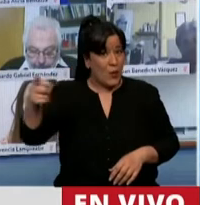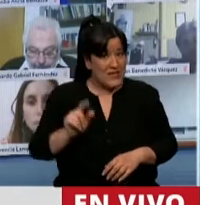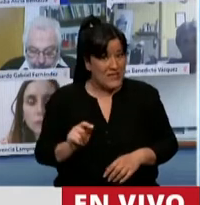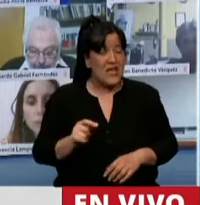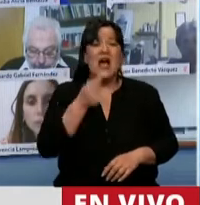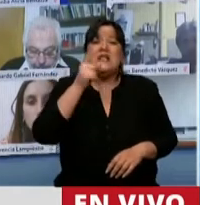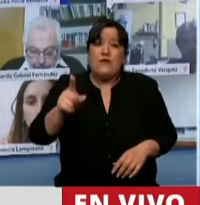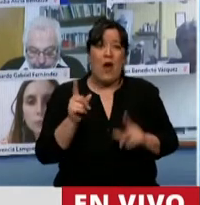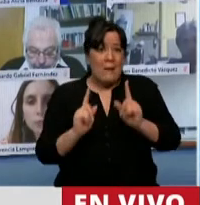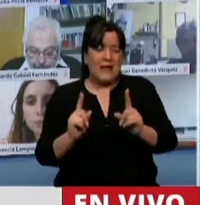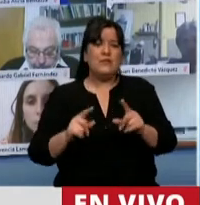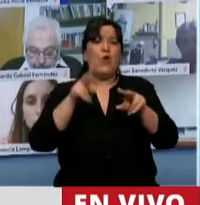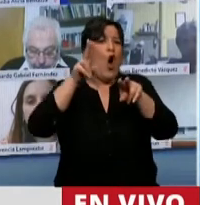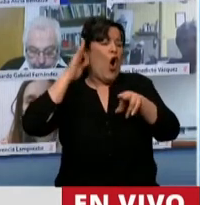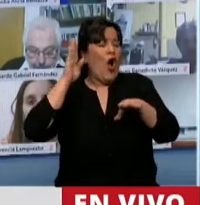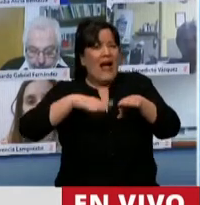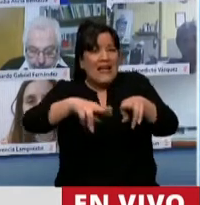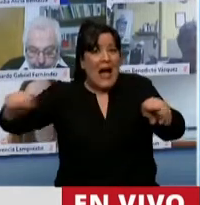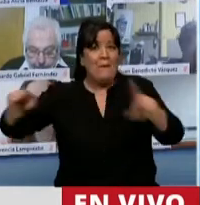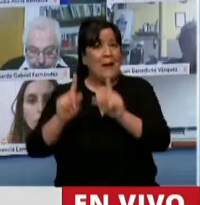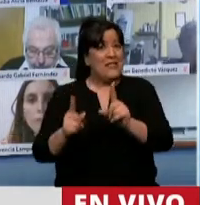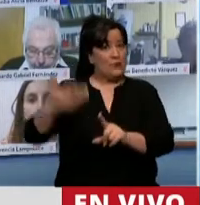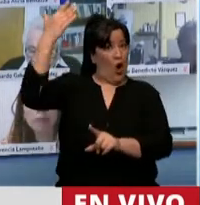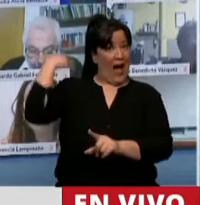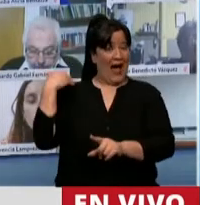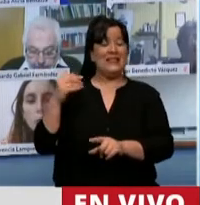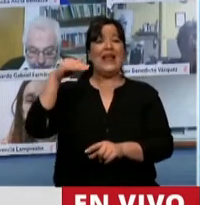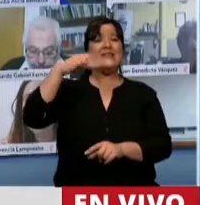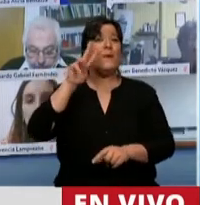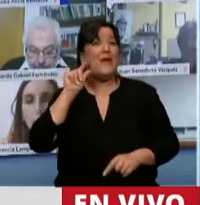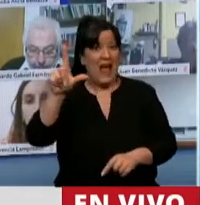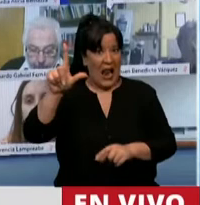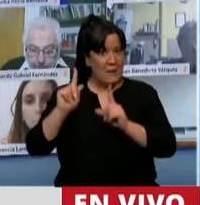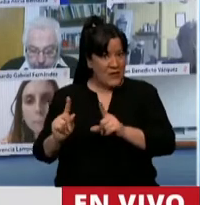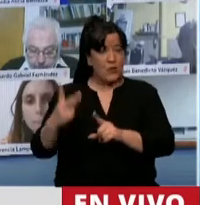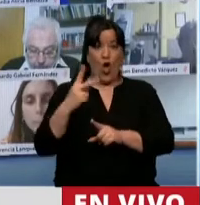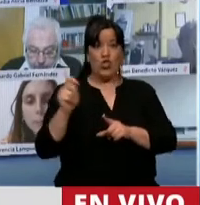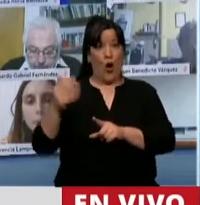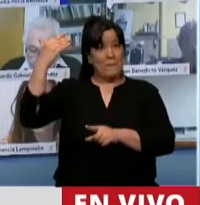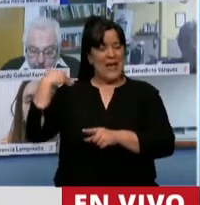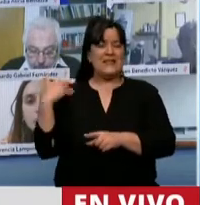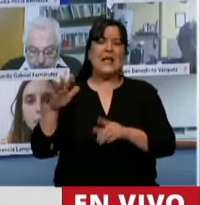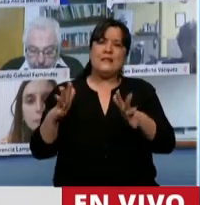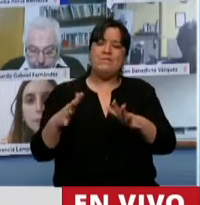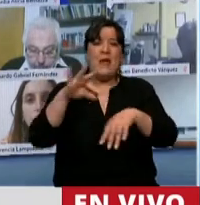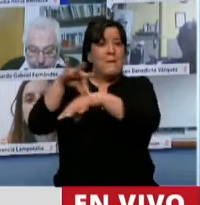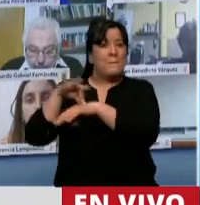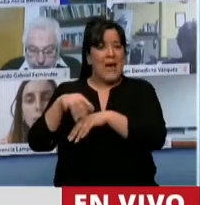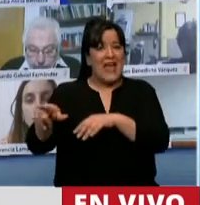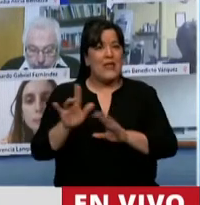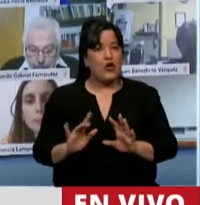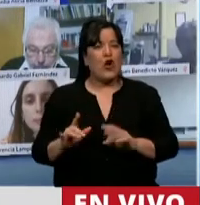si hubiésemos tenido las mismas camas y el mismo sistema de salud que nos dejaba María Eugenia Vidal, hace dos meses tendrían que estar nuestros médicos